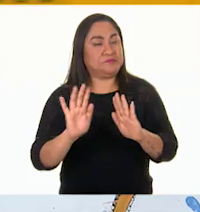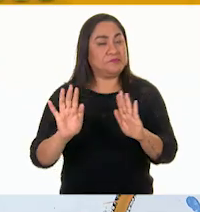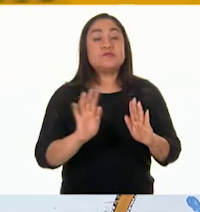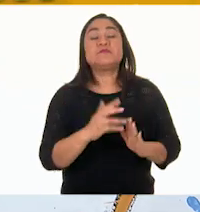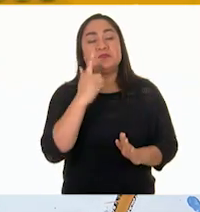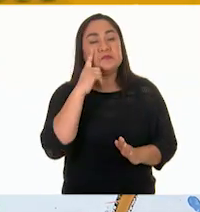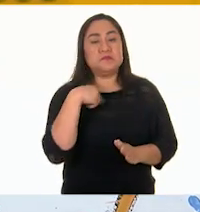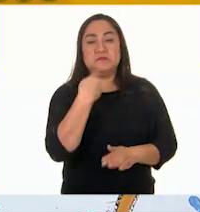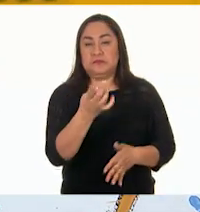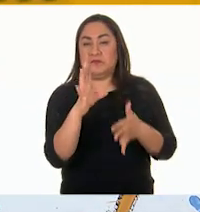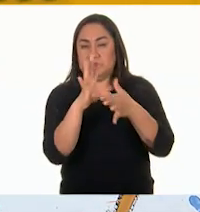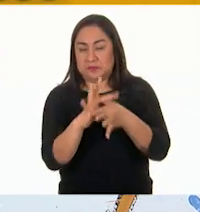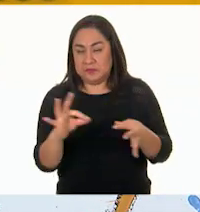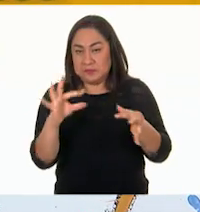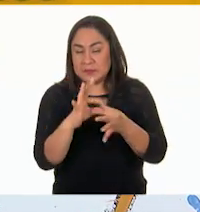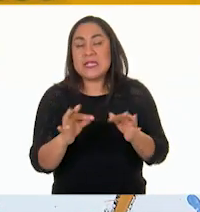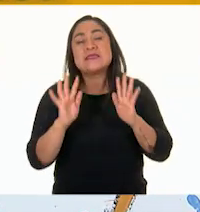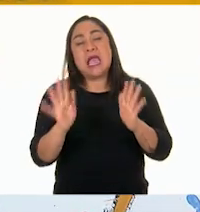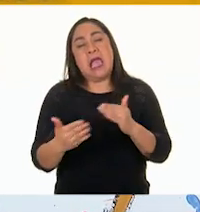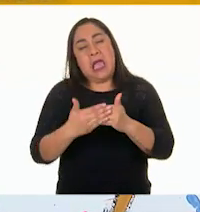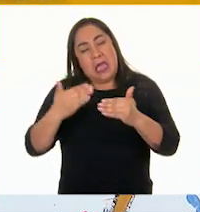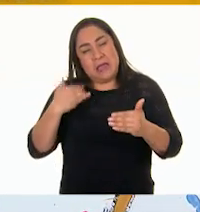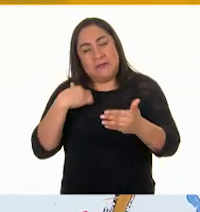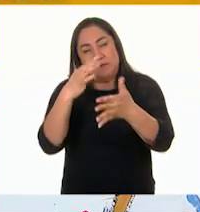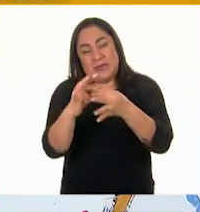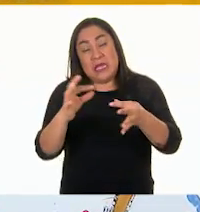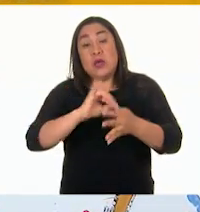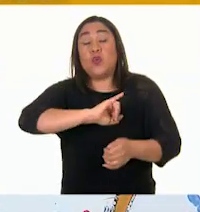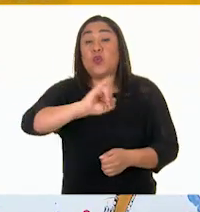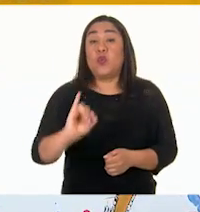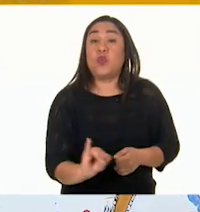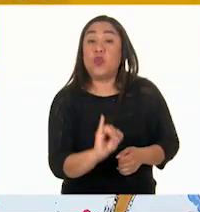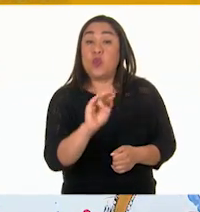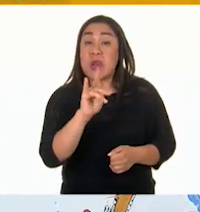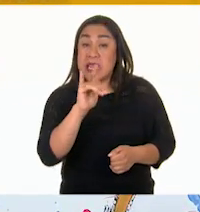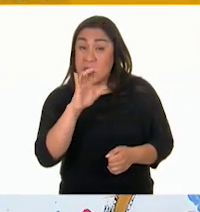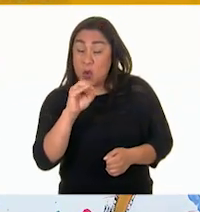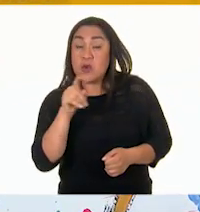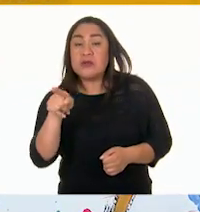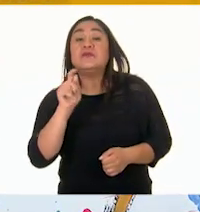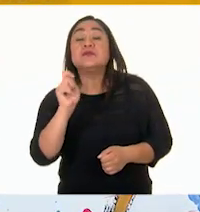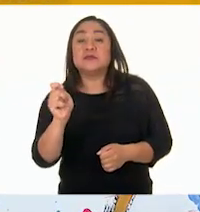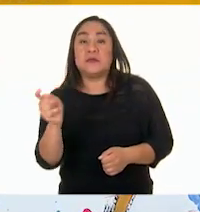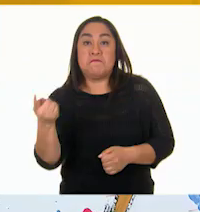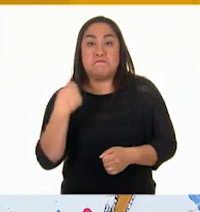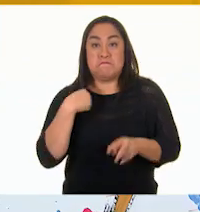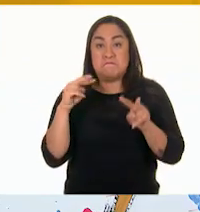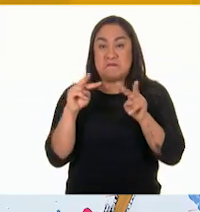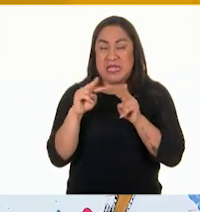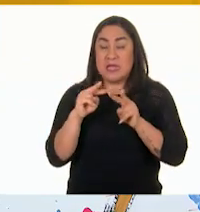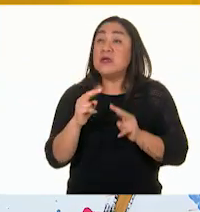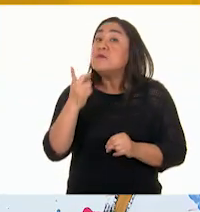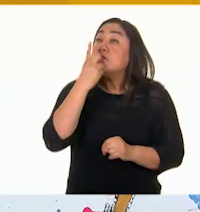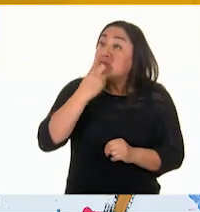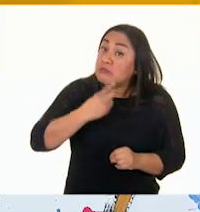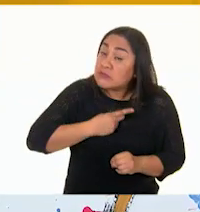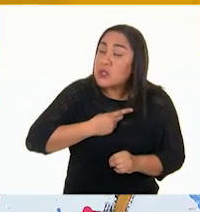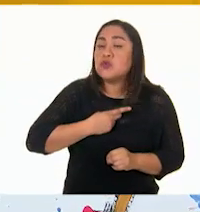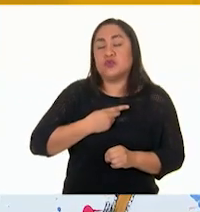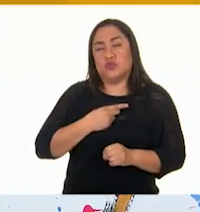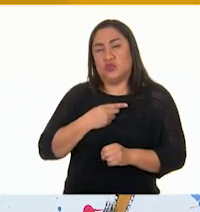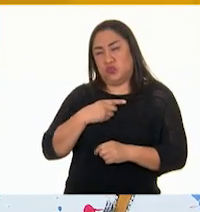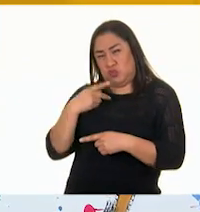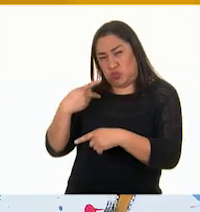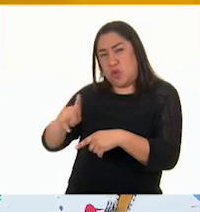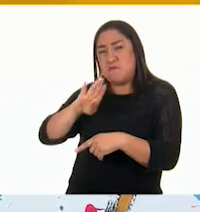déjenme contarles. Ya les dije que Julio es mi vecino, ¿no? Y me contó que su mamá siempre le dice que